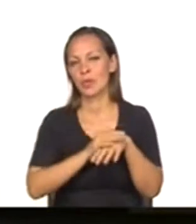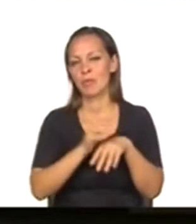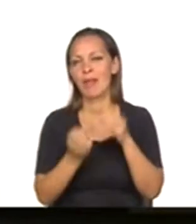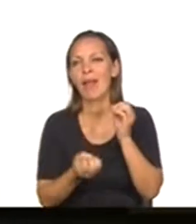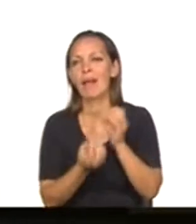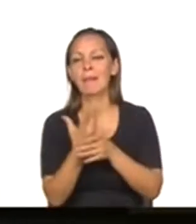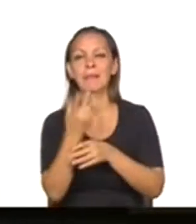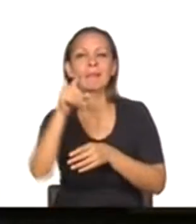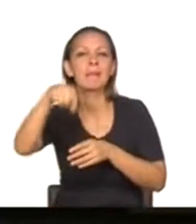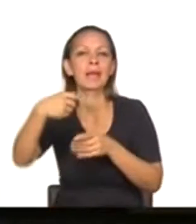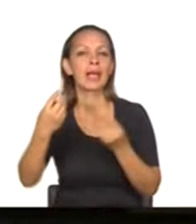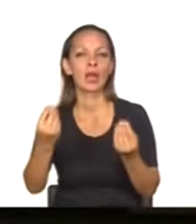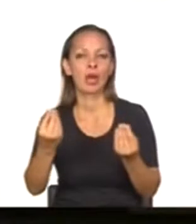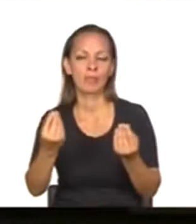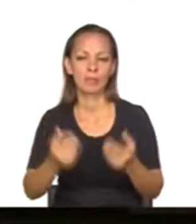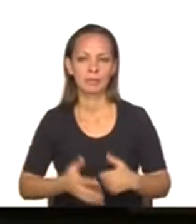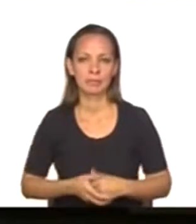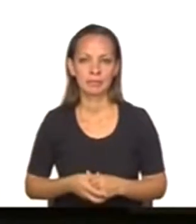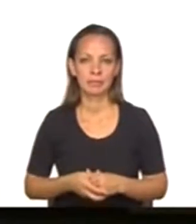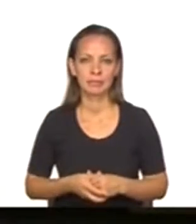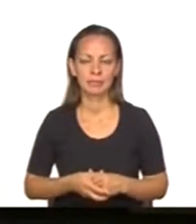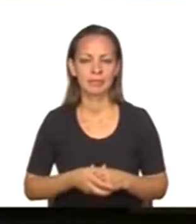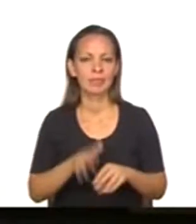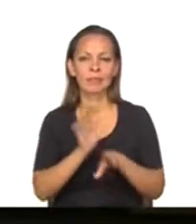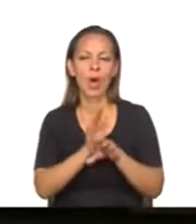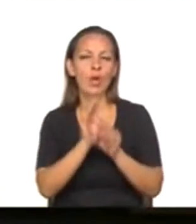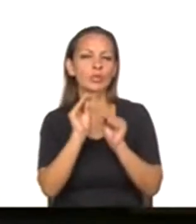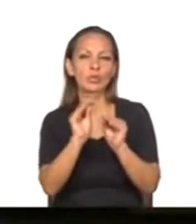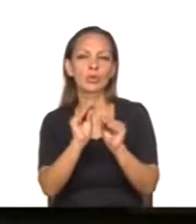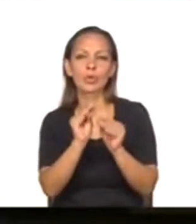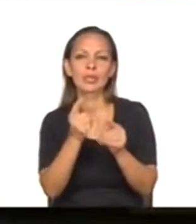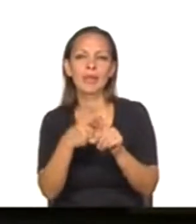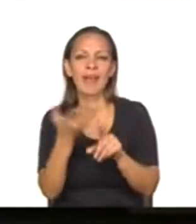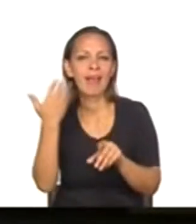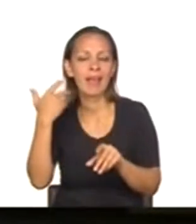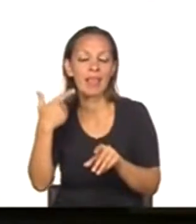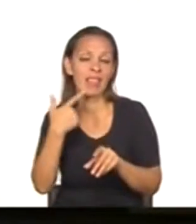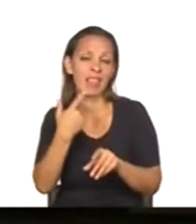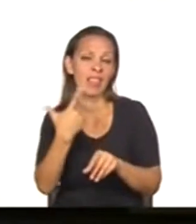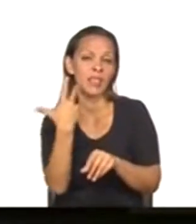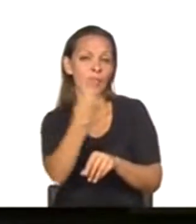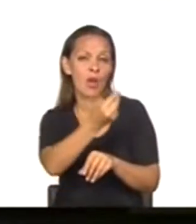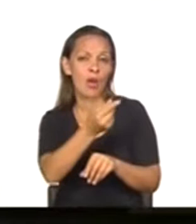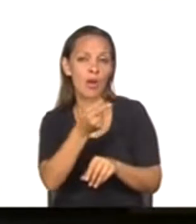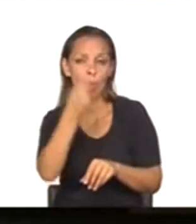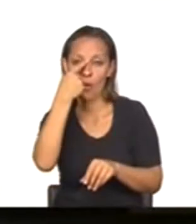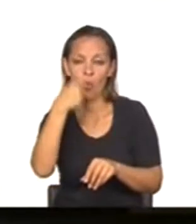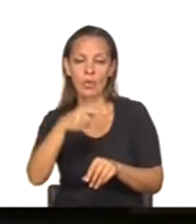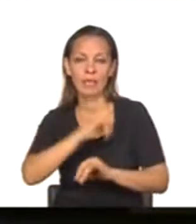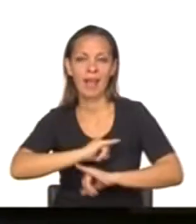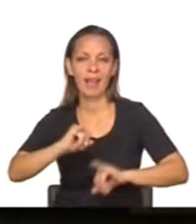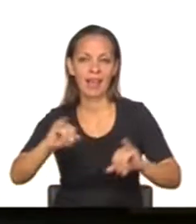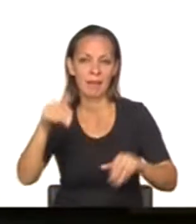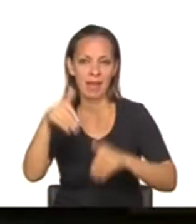Está viciada porque no fuimos parte, más fue negada en la última campaña electoral por parte